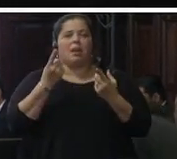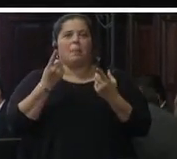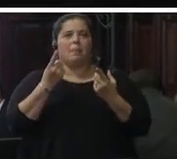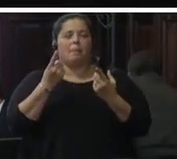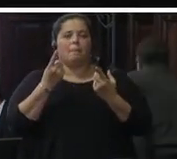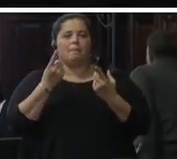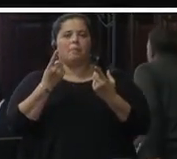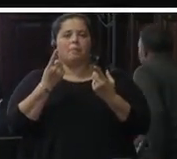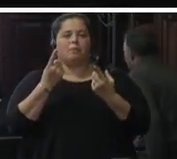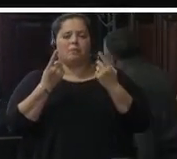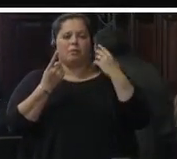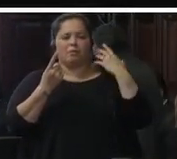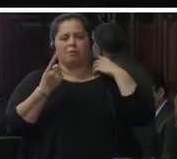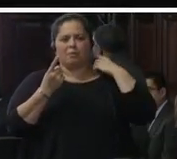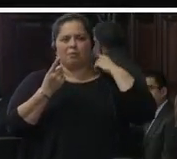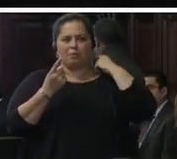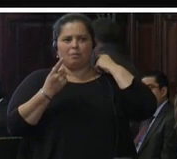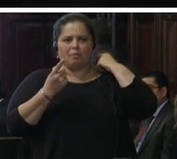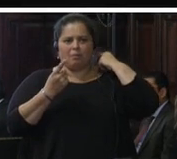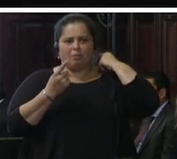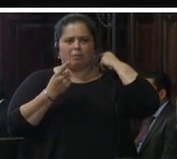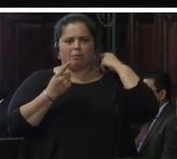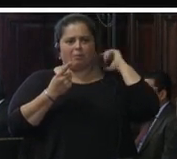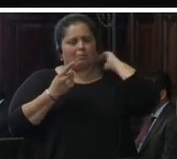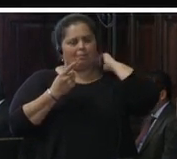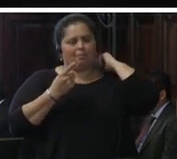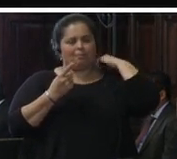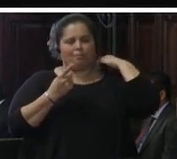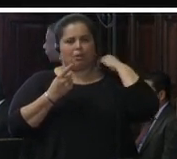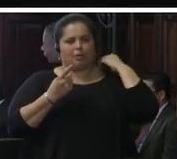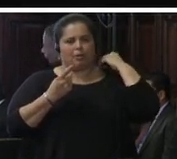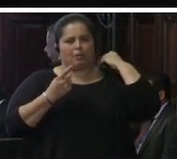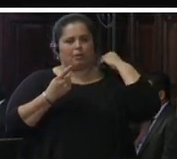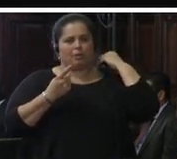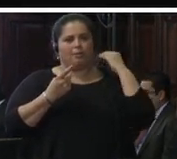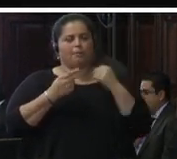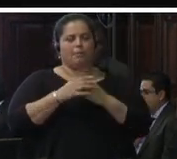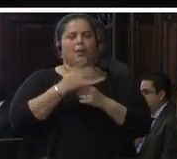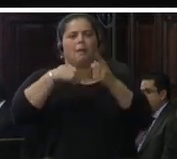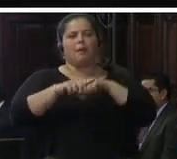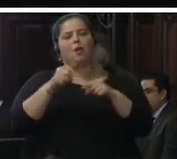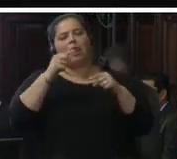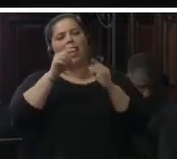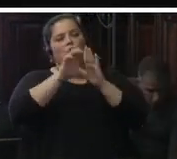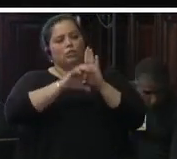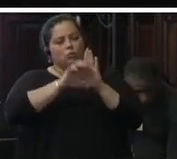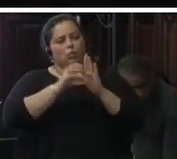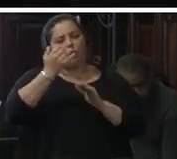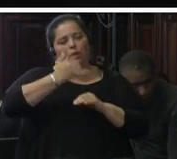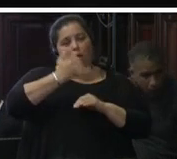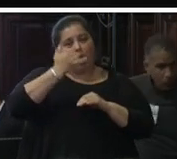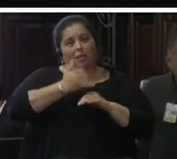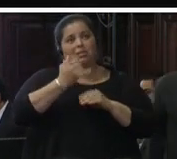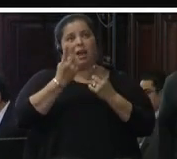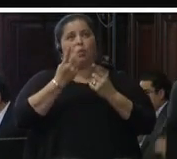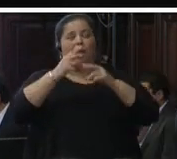control de regularidad constitucional pero cuando en la Constitución haya una restricción expresa al